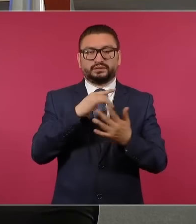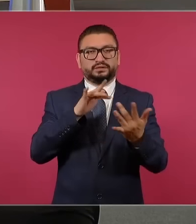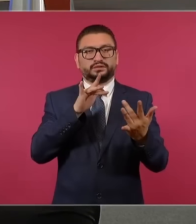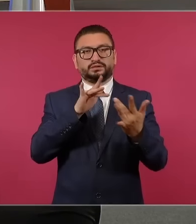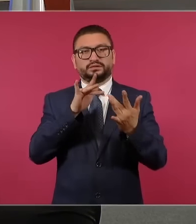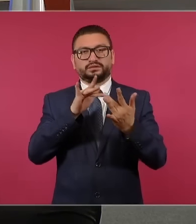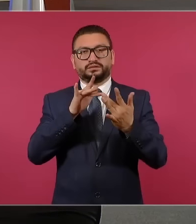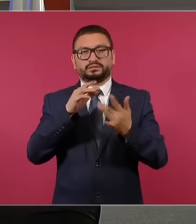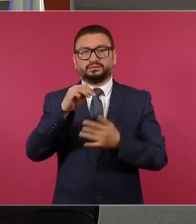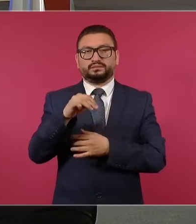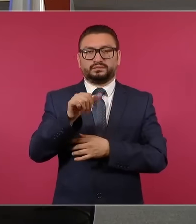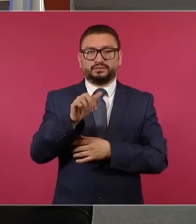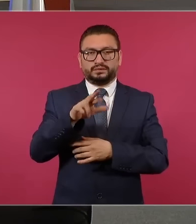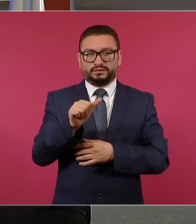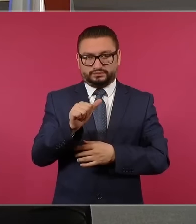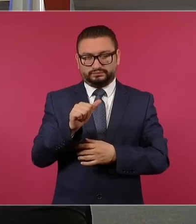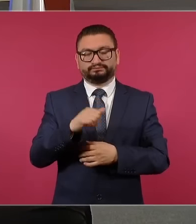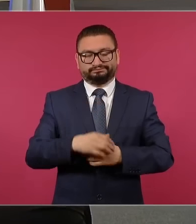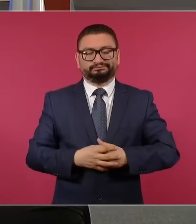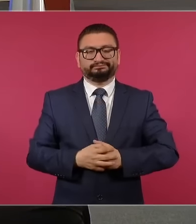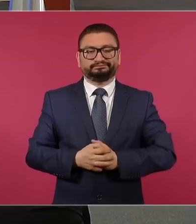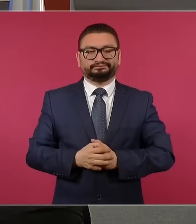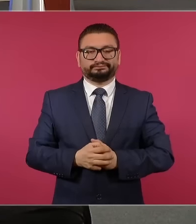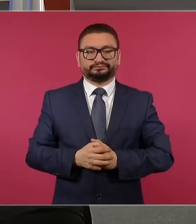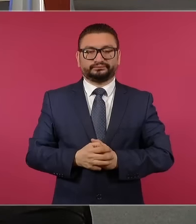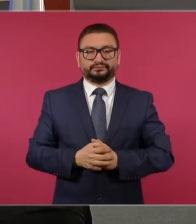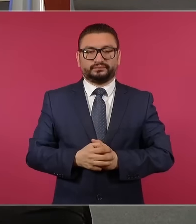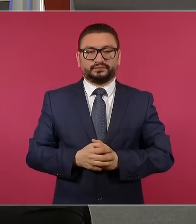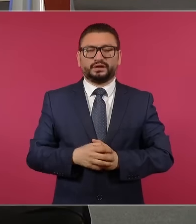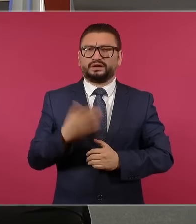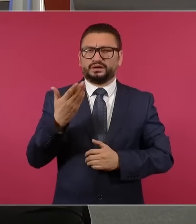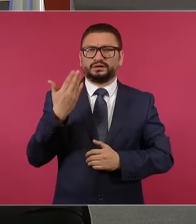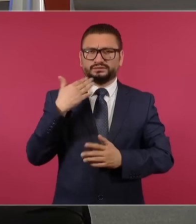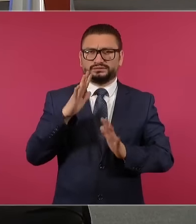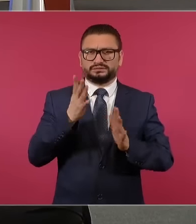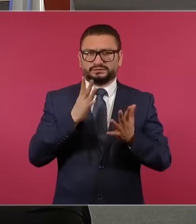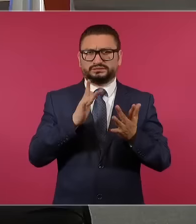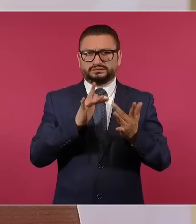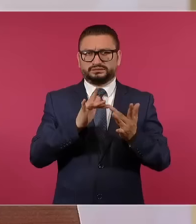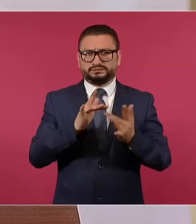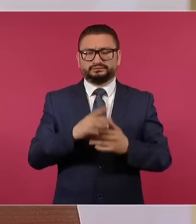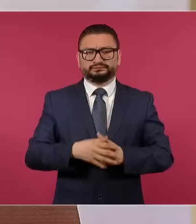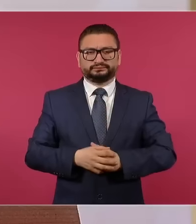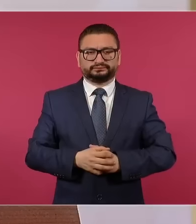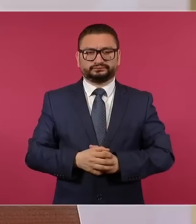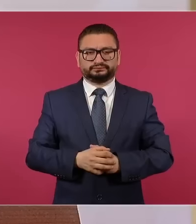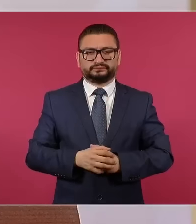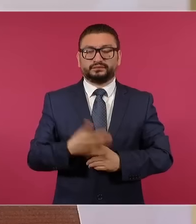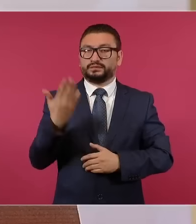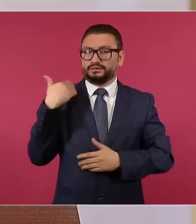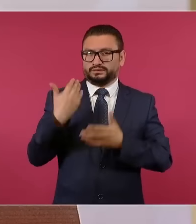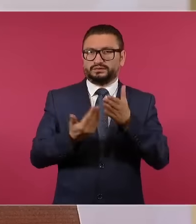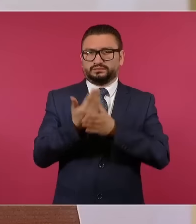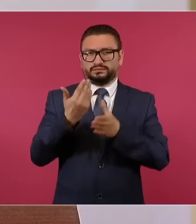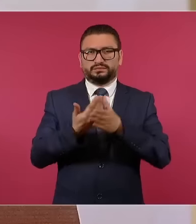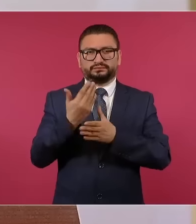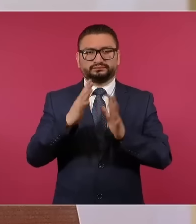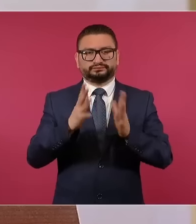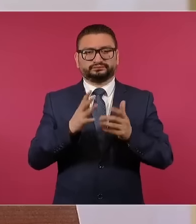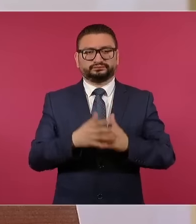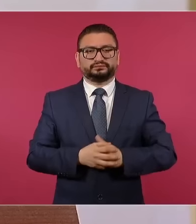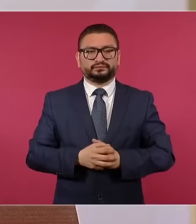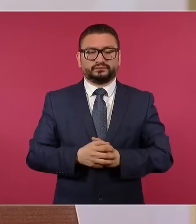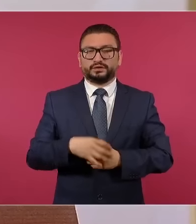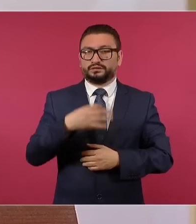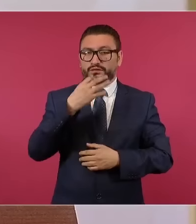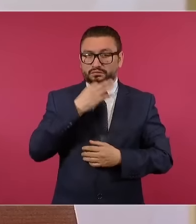Mara con nosotros. Ya lo hizo temprano, ya